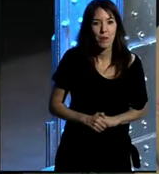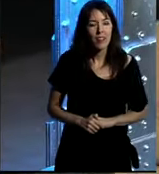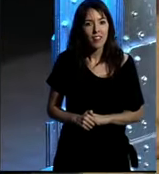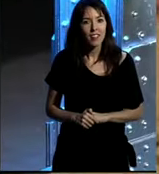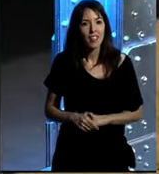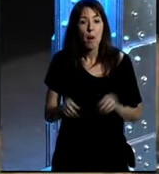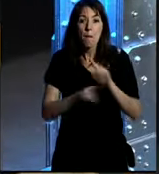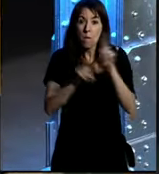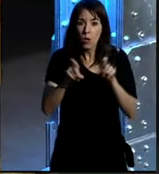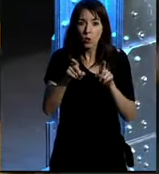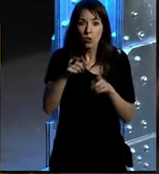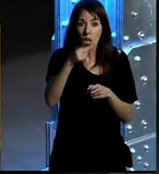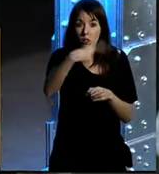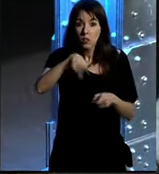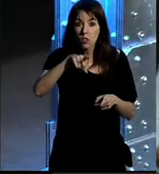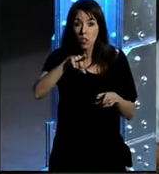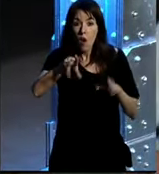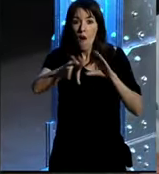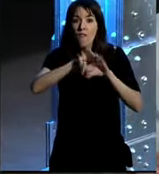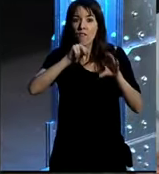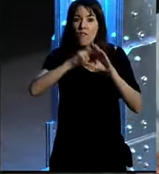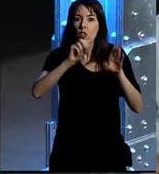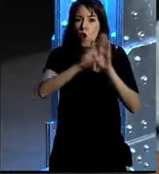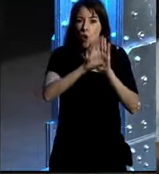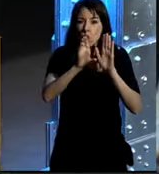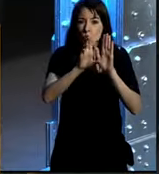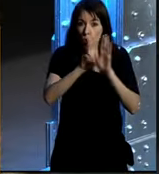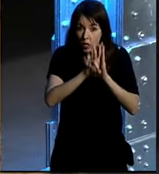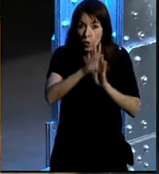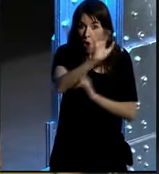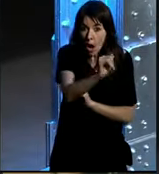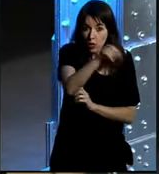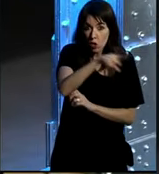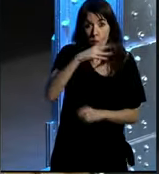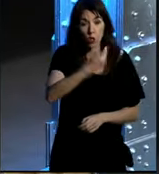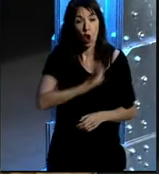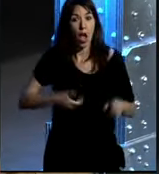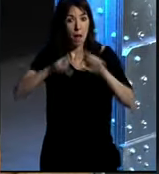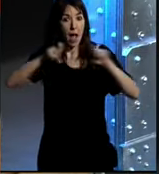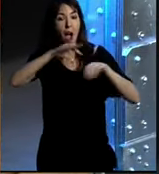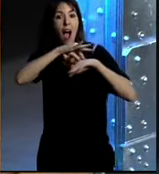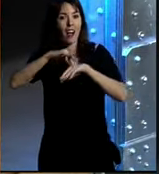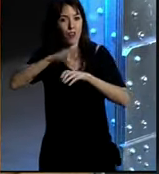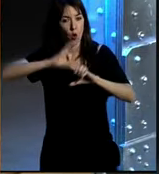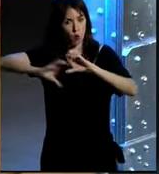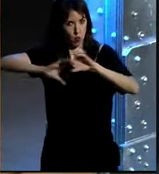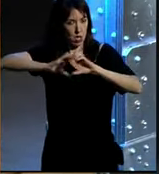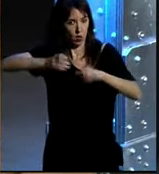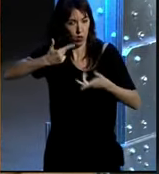la pregunta es ¿tenéis vuestro propio videocurrículum? porque yo por ejemplo soy empresario tengo una agencia de comunicación y bueno